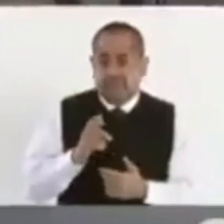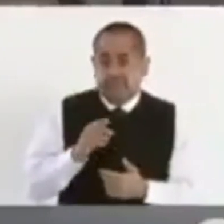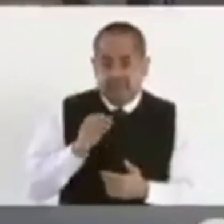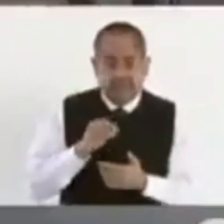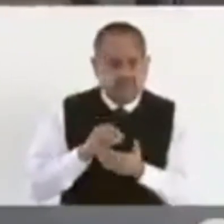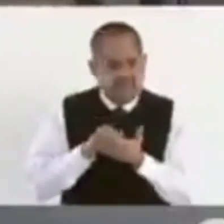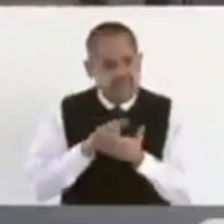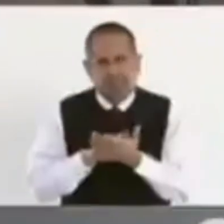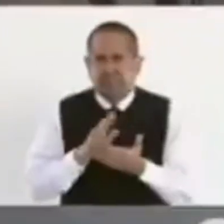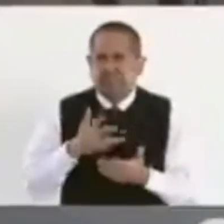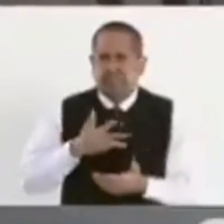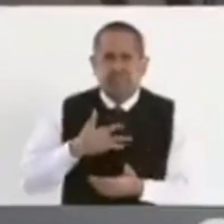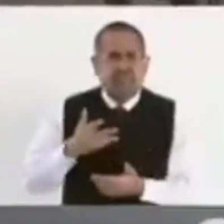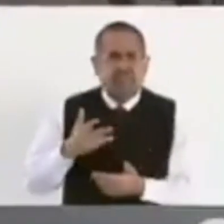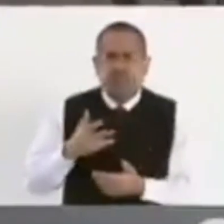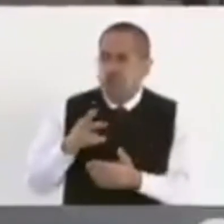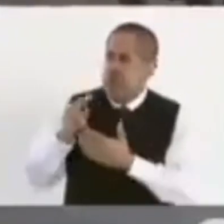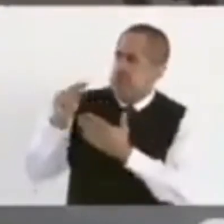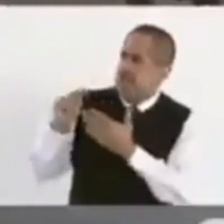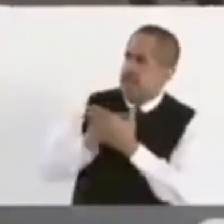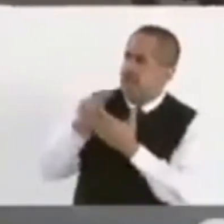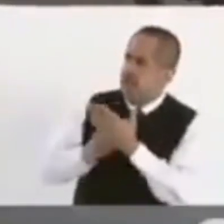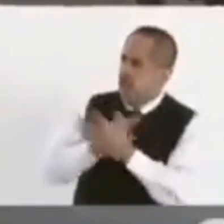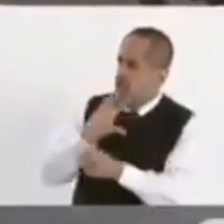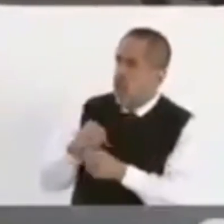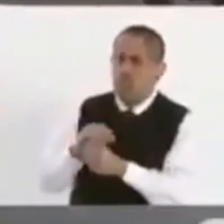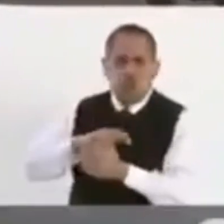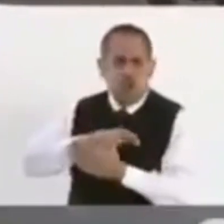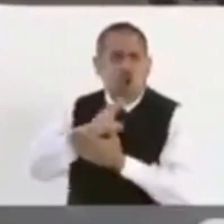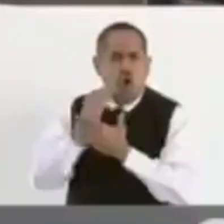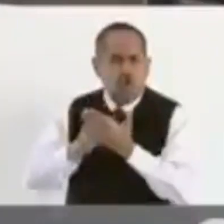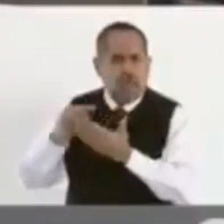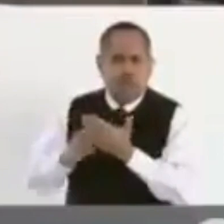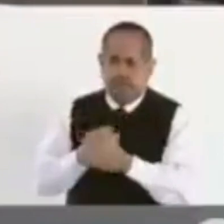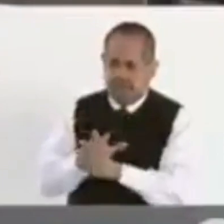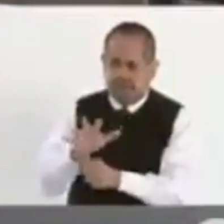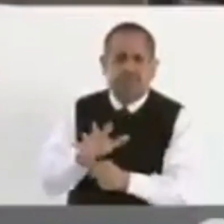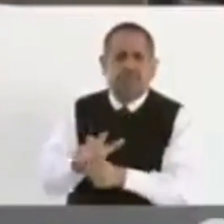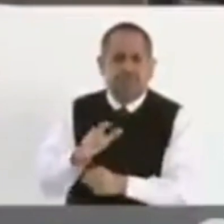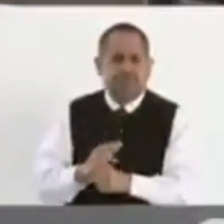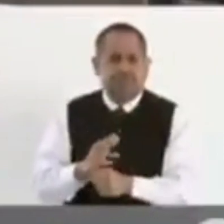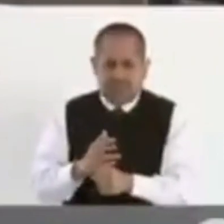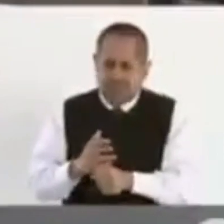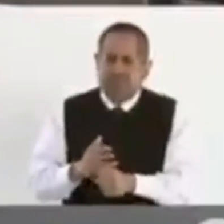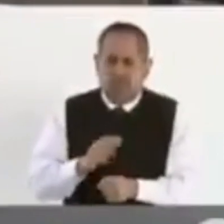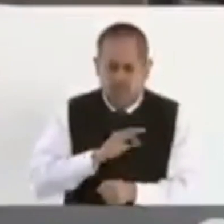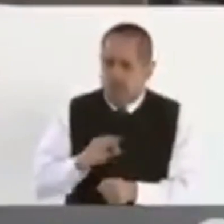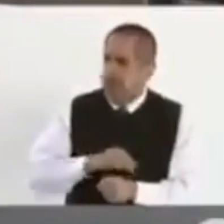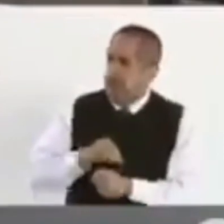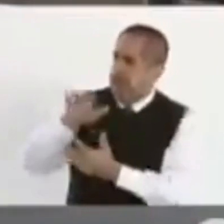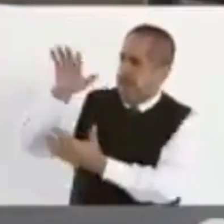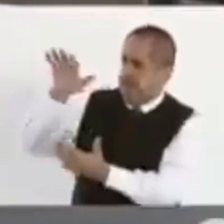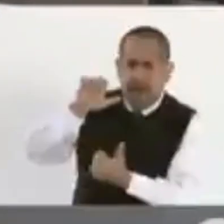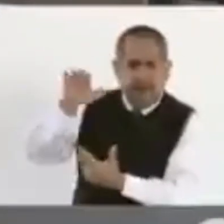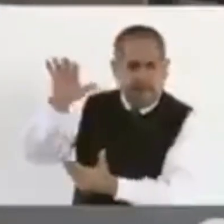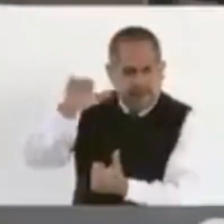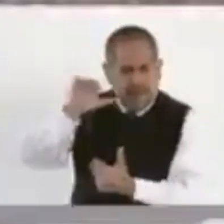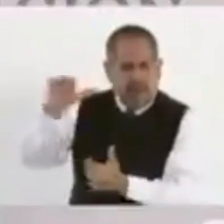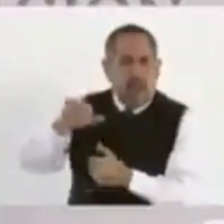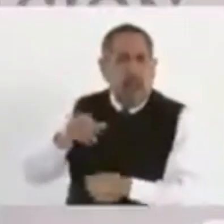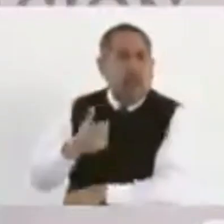suscritos los contratos suficientes para la adquisición de la